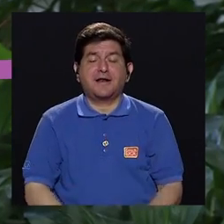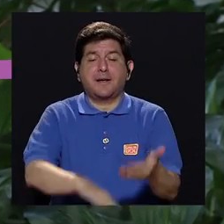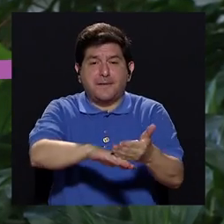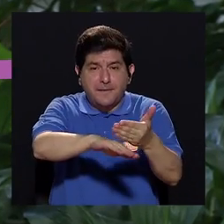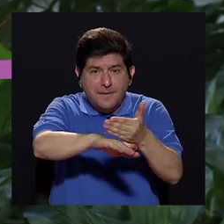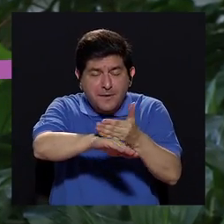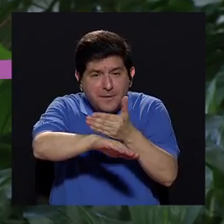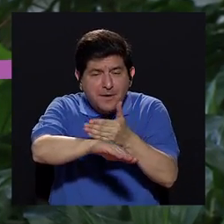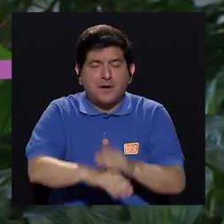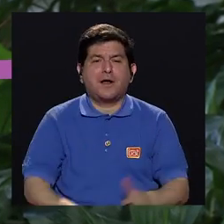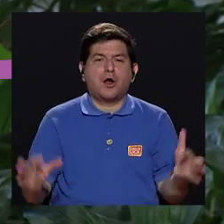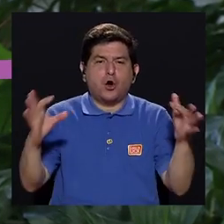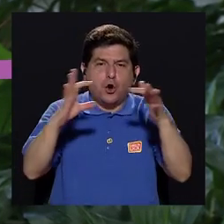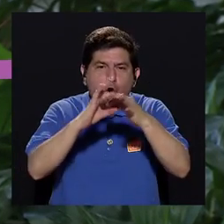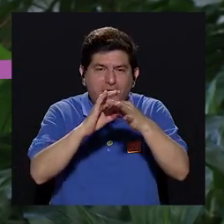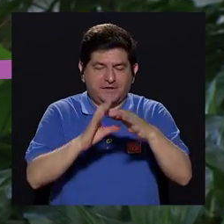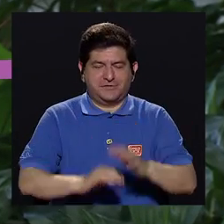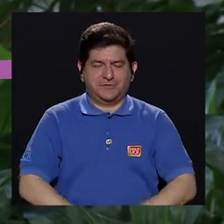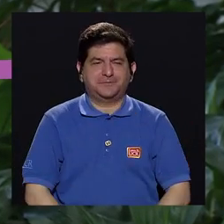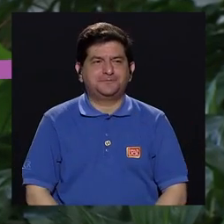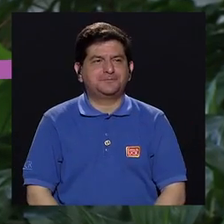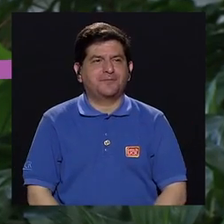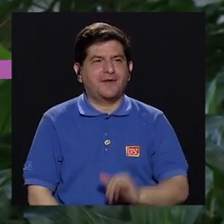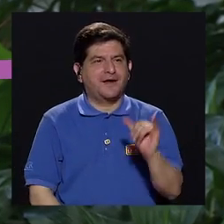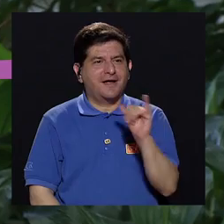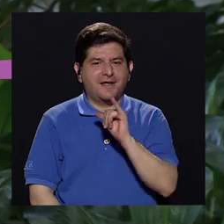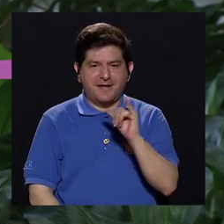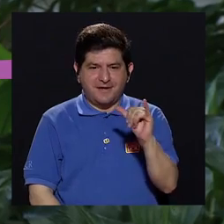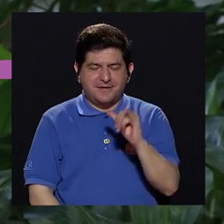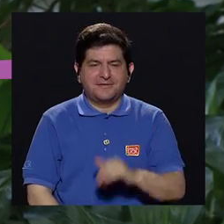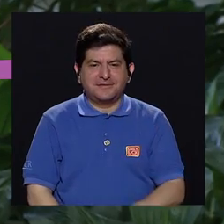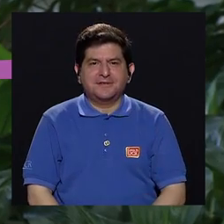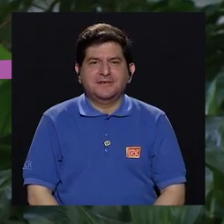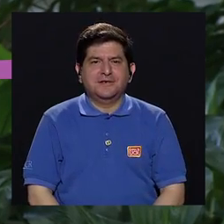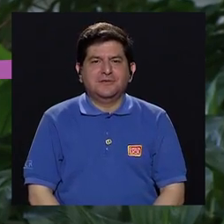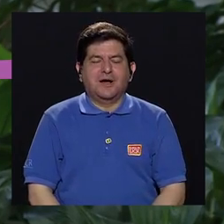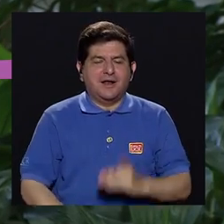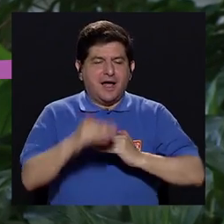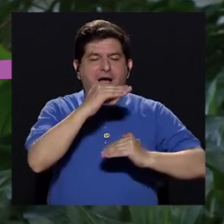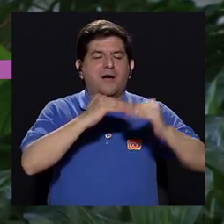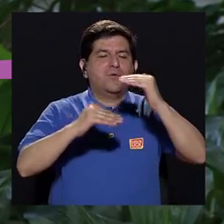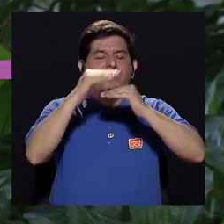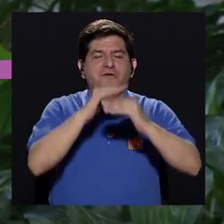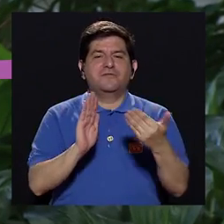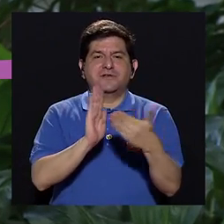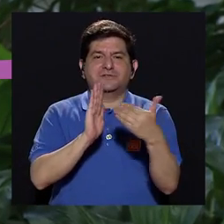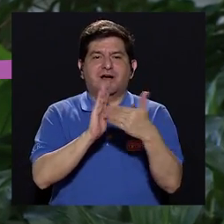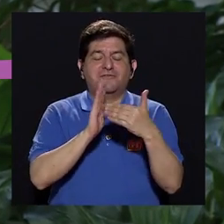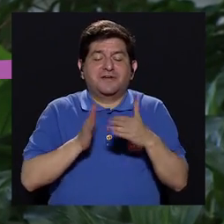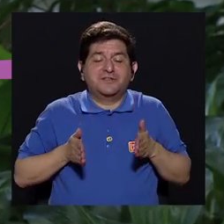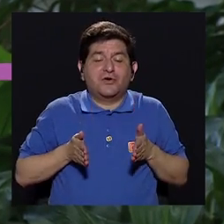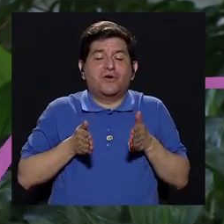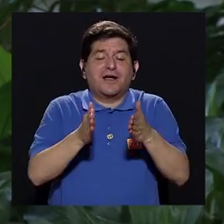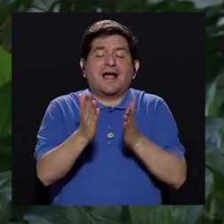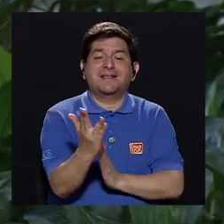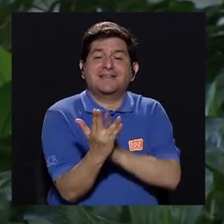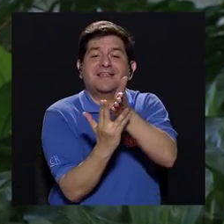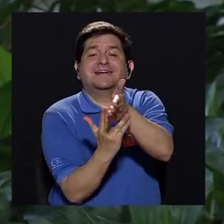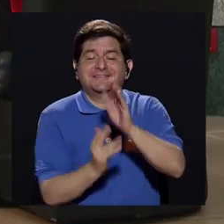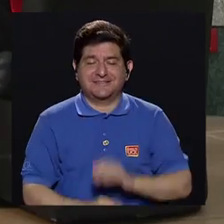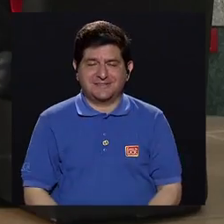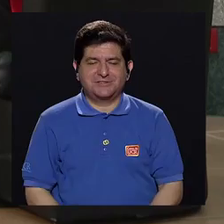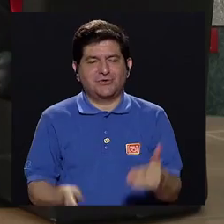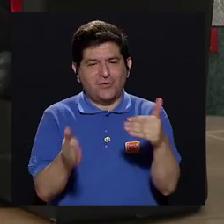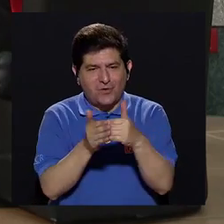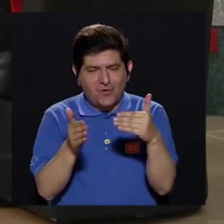recobrando las conexiones. como, está el edificio, lo que se me dañó fue la calle que me llevó al edificio.